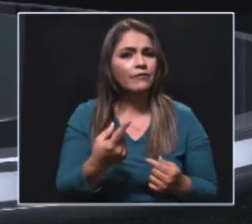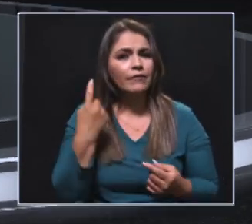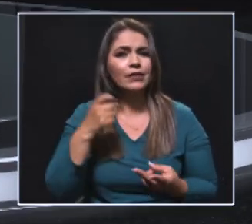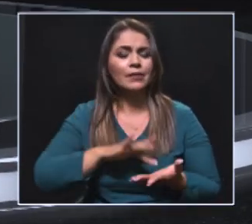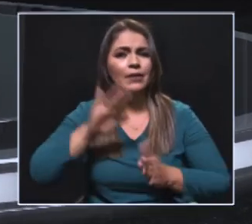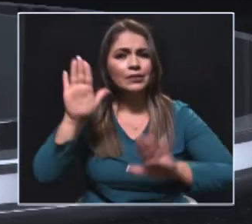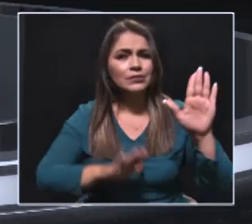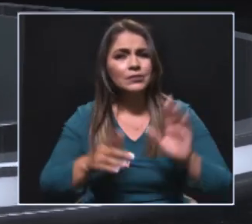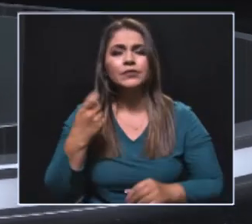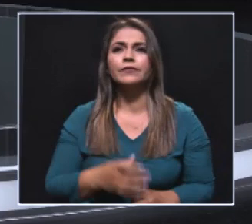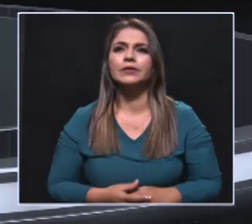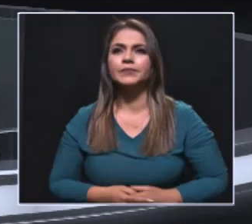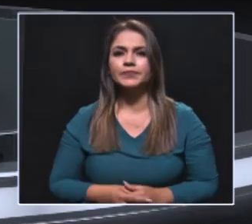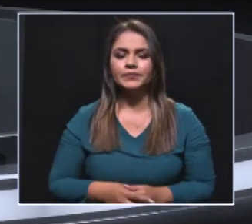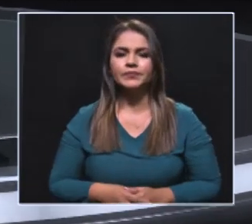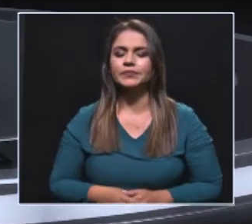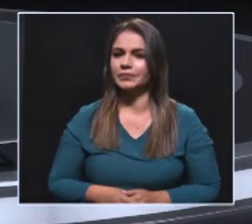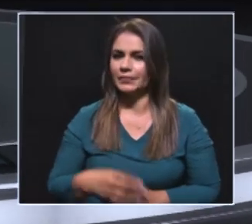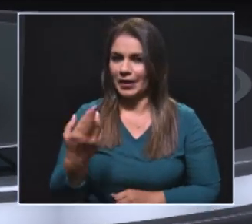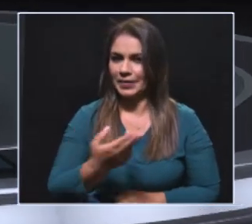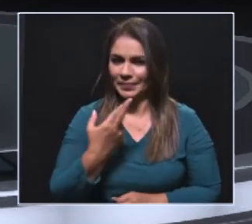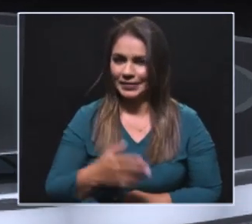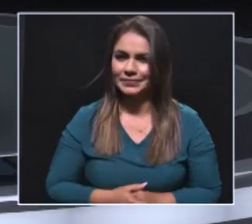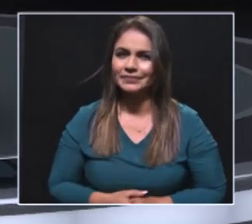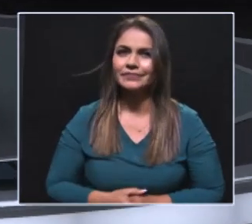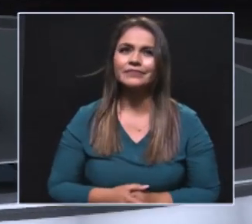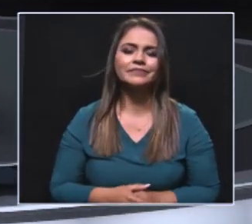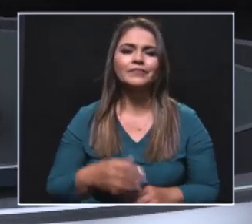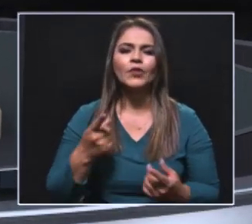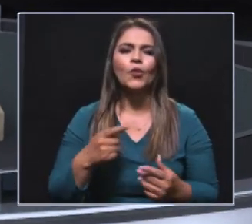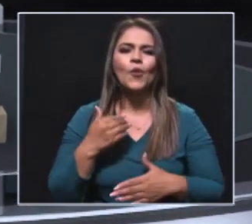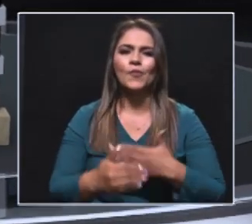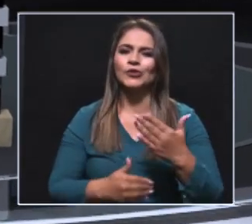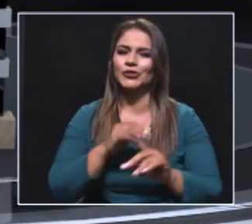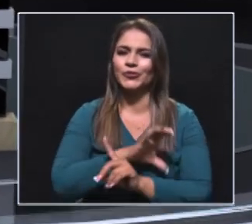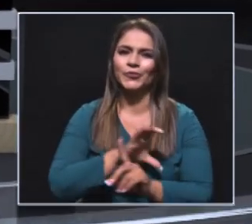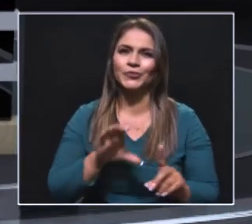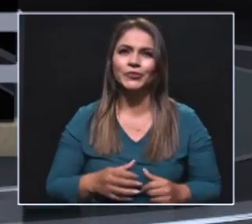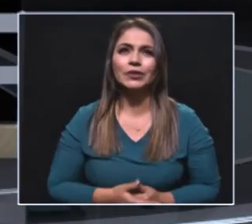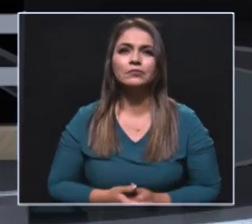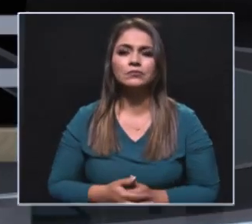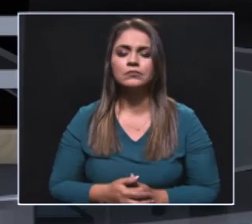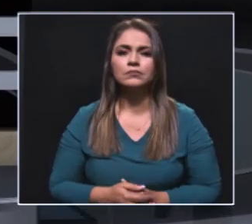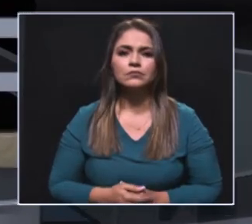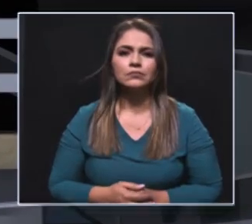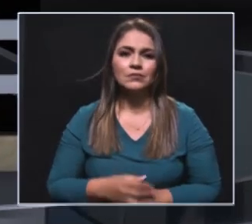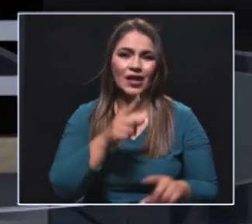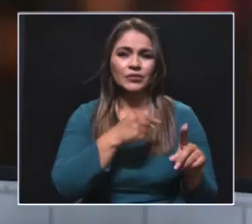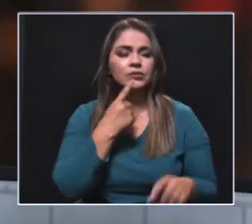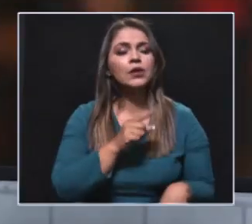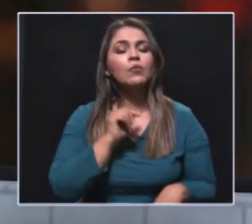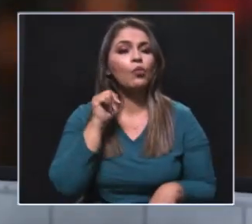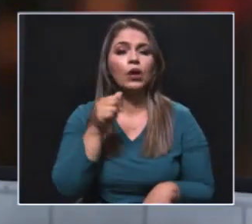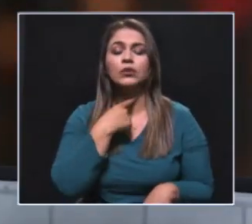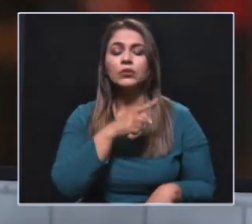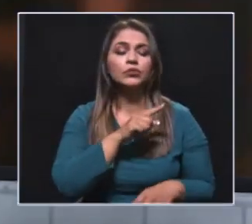participar muy directamente? Juan Carlos, yo vuelvo a repetir, todo esto es un proceso cultural. Hay quienes dicen que a las mujeres no les gusta votar por mujeres,